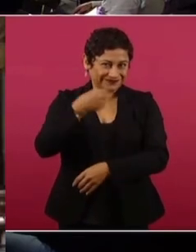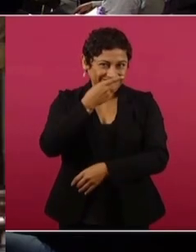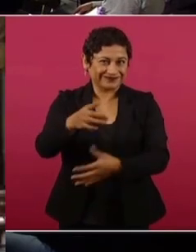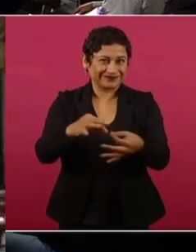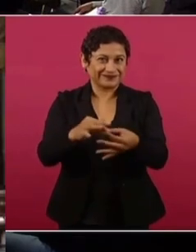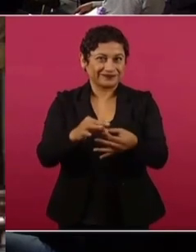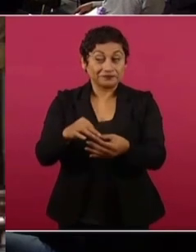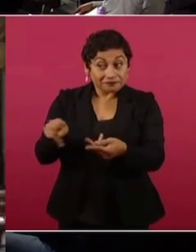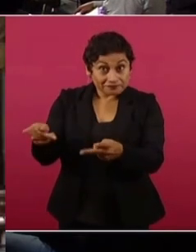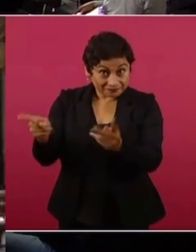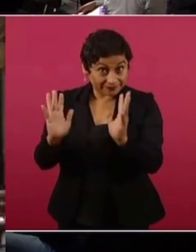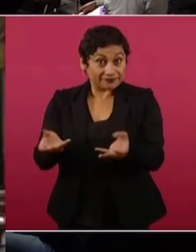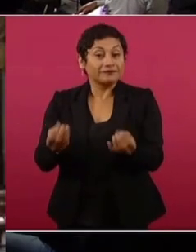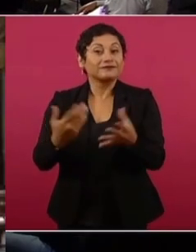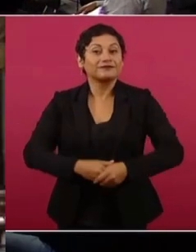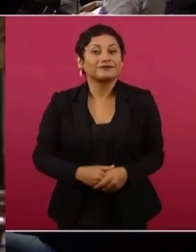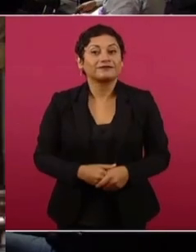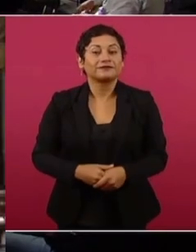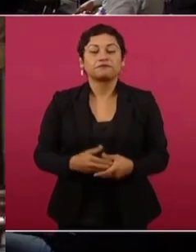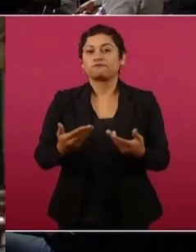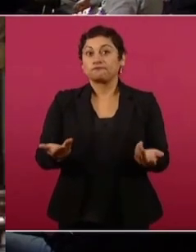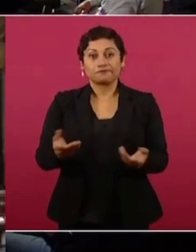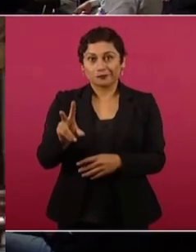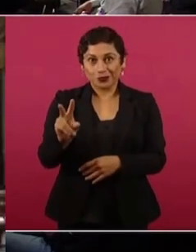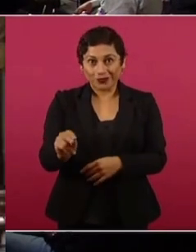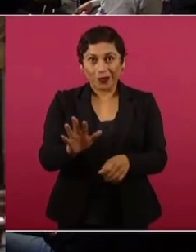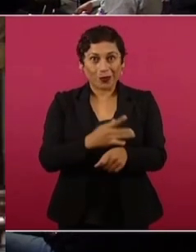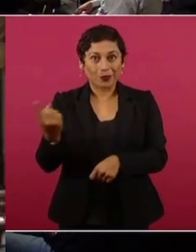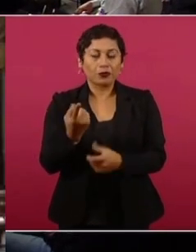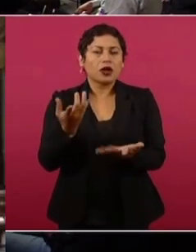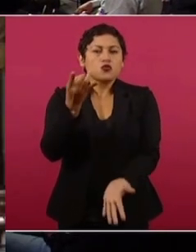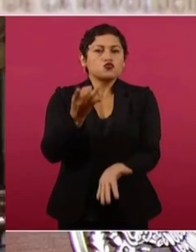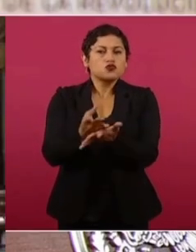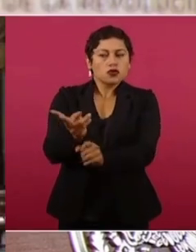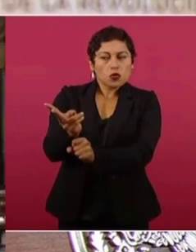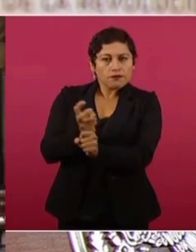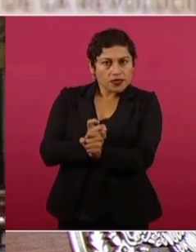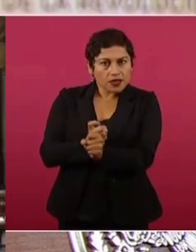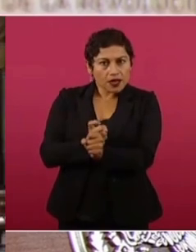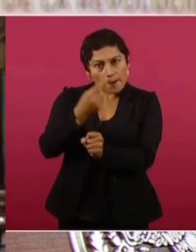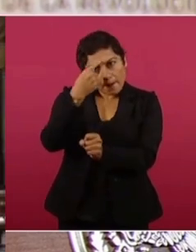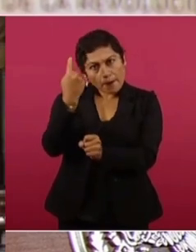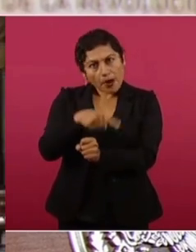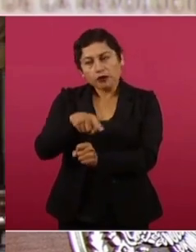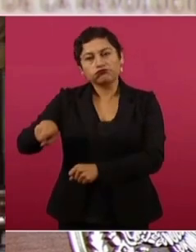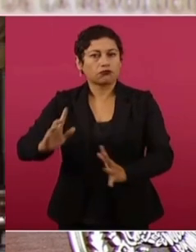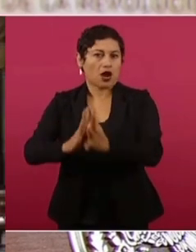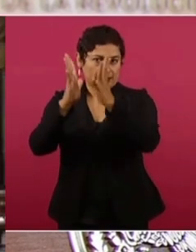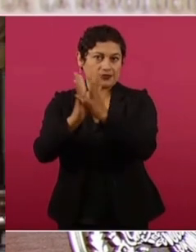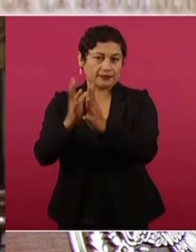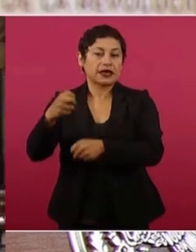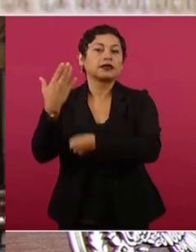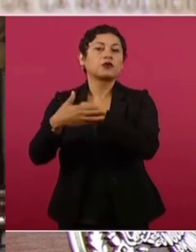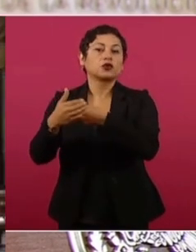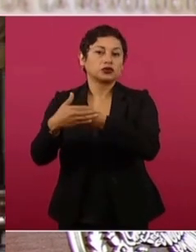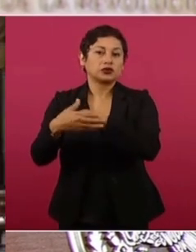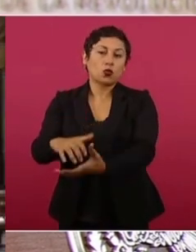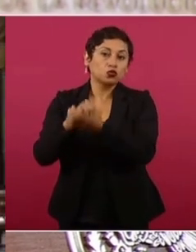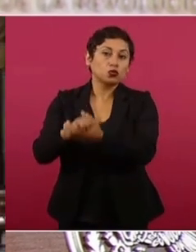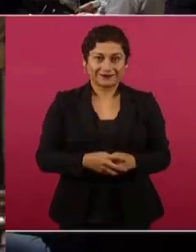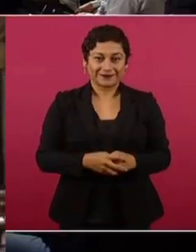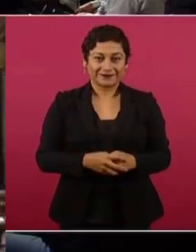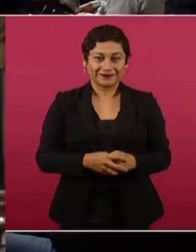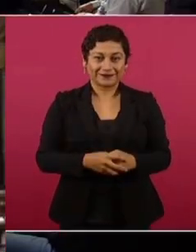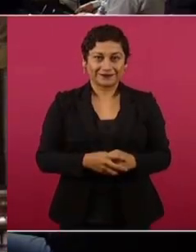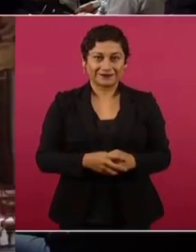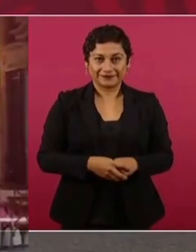¿Hubo alguna cantidad de cachitos que se hayan vendido? Pues no, porque solo fue la invitación a participar en el sorteo del día 15 de